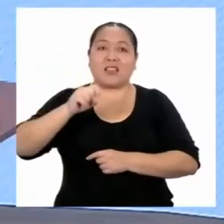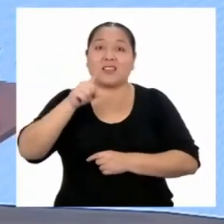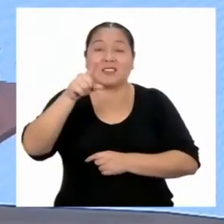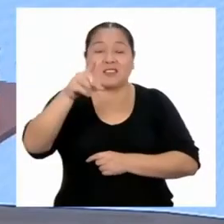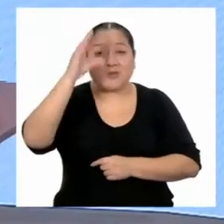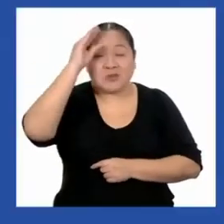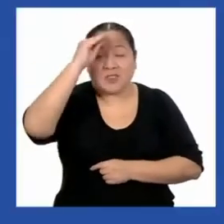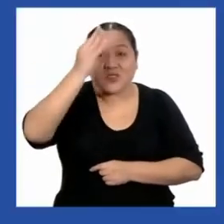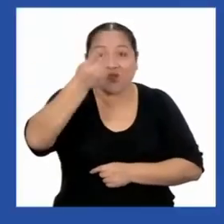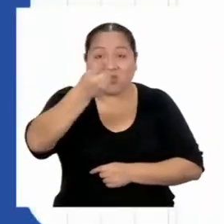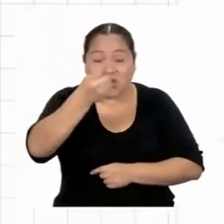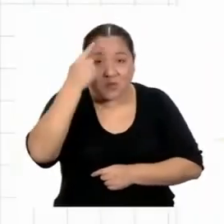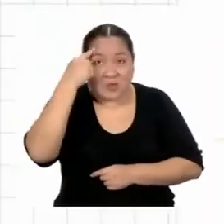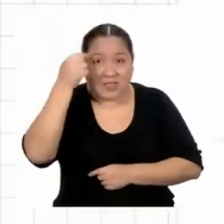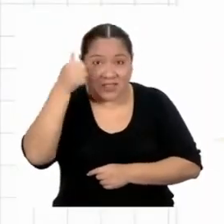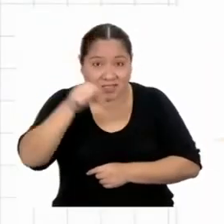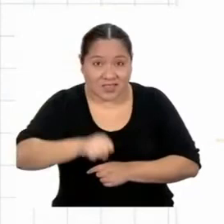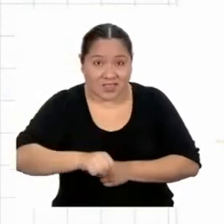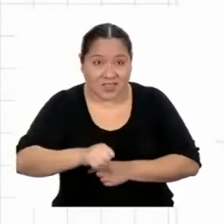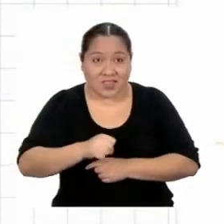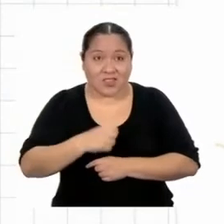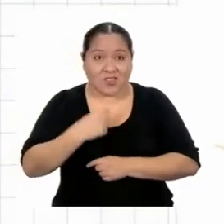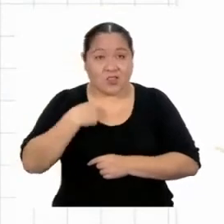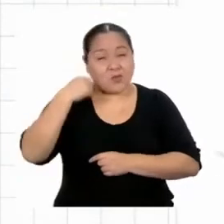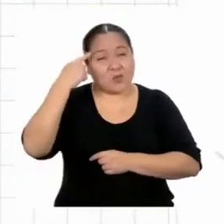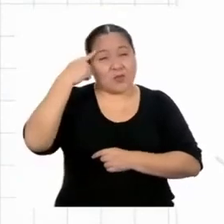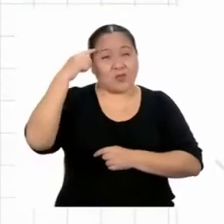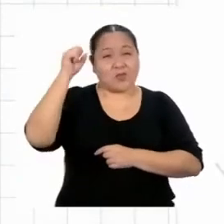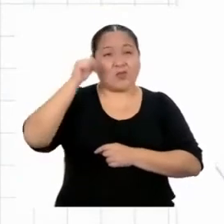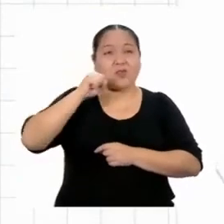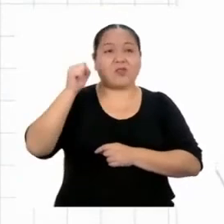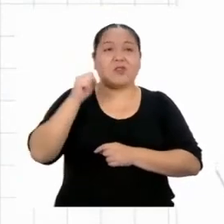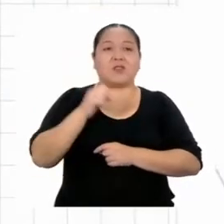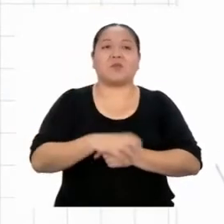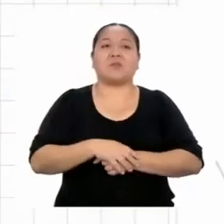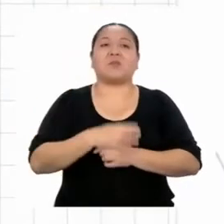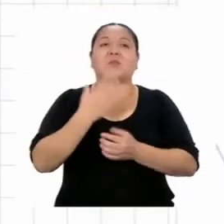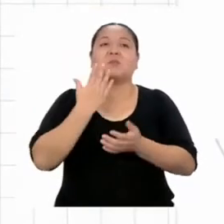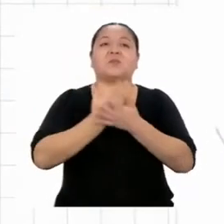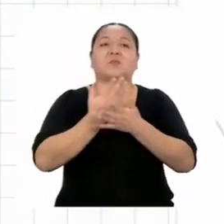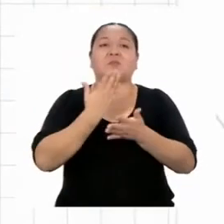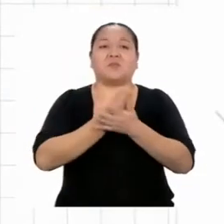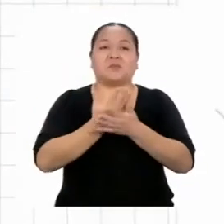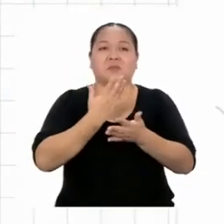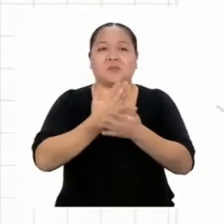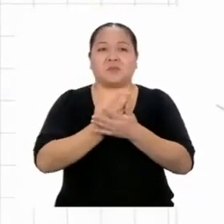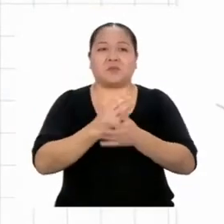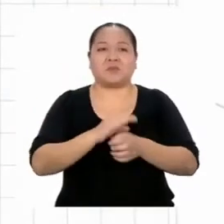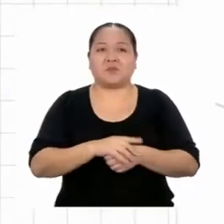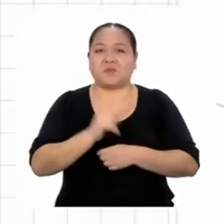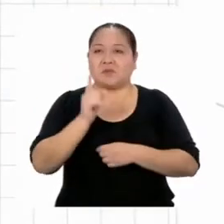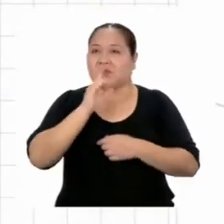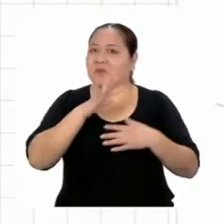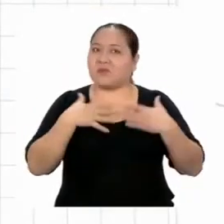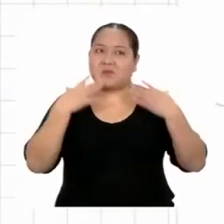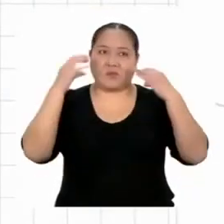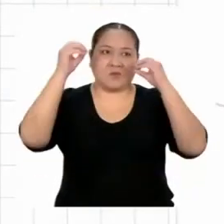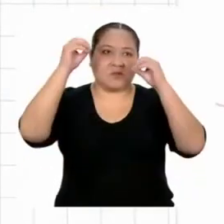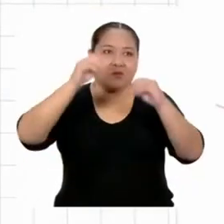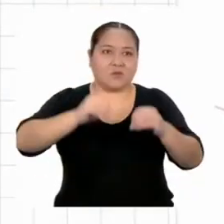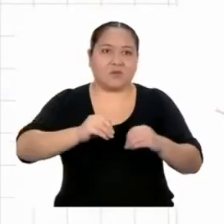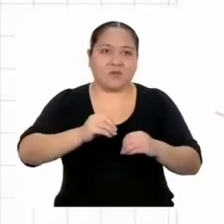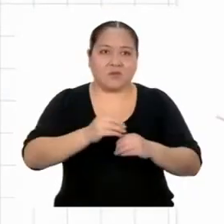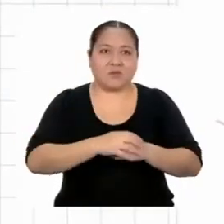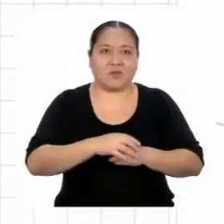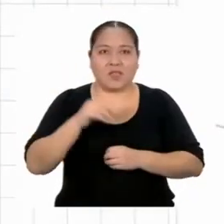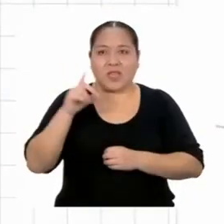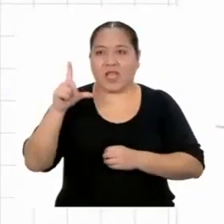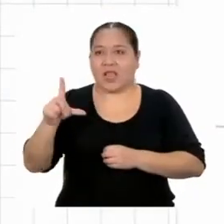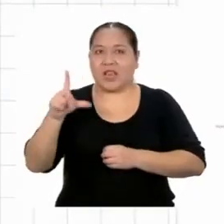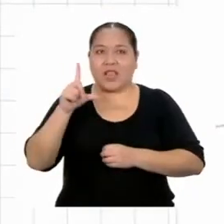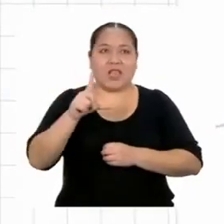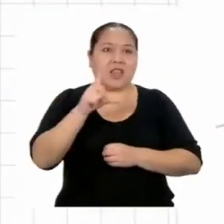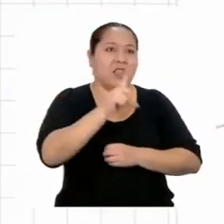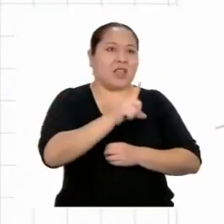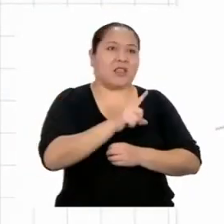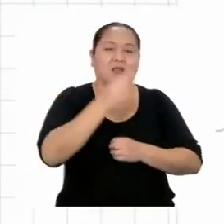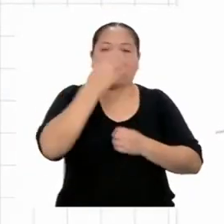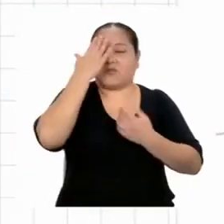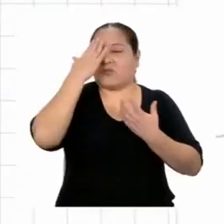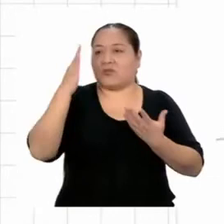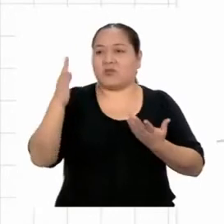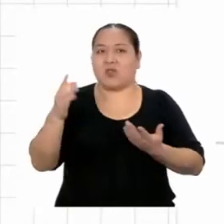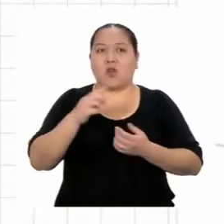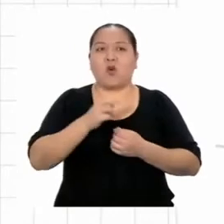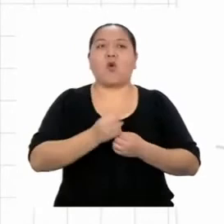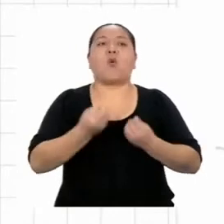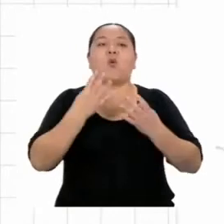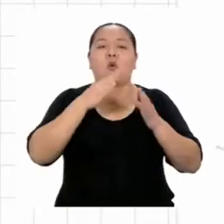¿Ustedes qué creen? Yo creo que sí, pero déjame revisar. No puedo aplicar el criterio LLL, porque